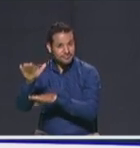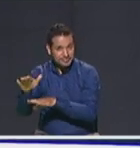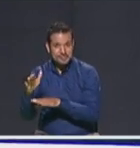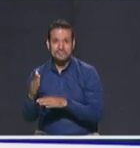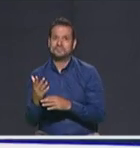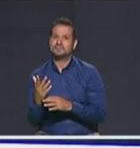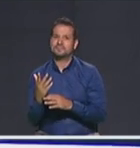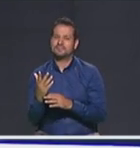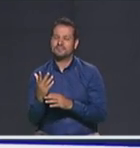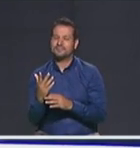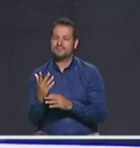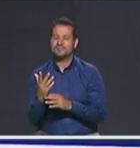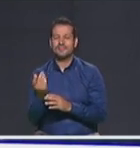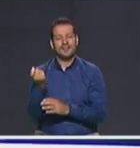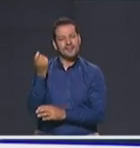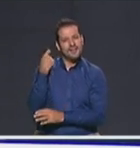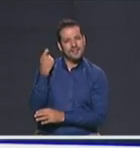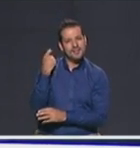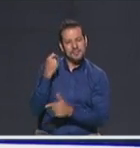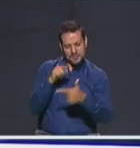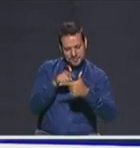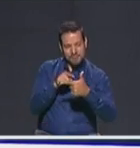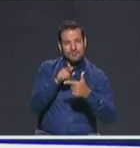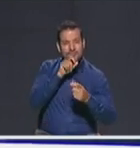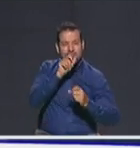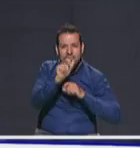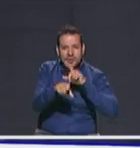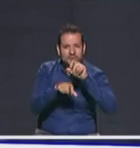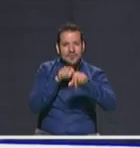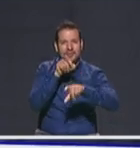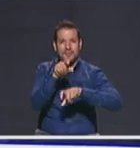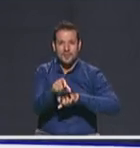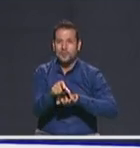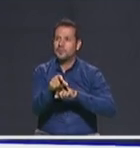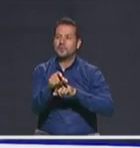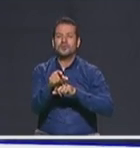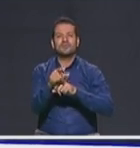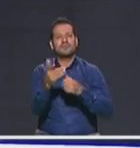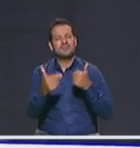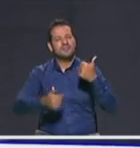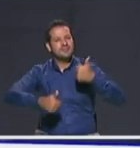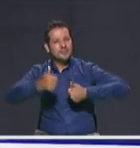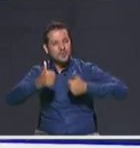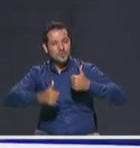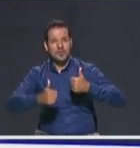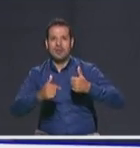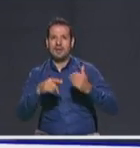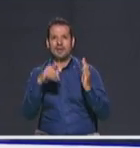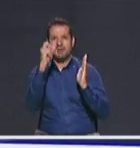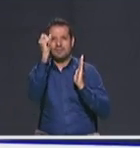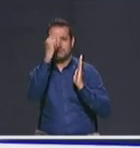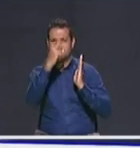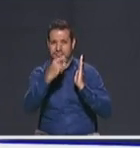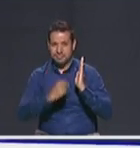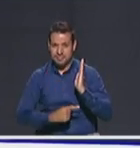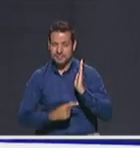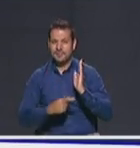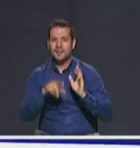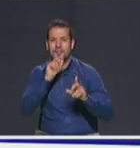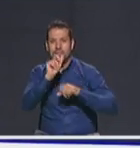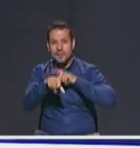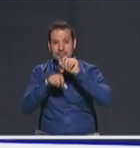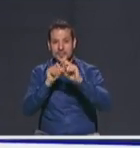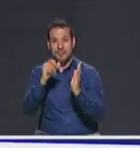ubicación en la más reciente encuesta contratada y publicada por un medio nacional. En este caso les hablamos de la encuesta